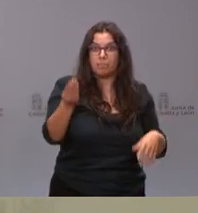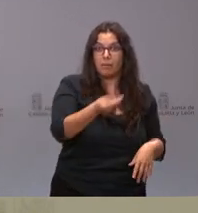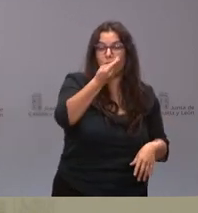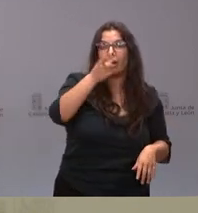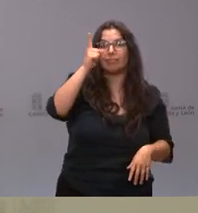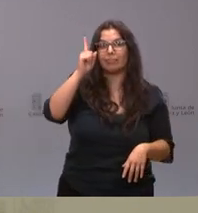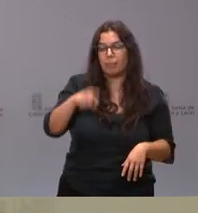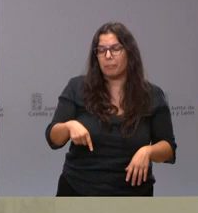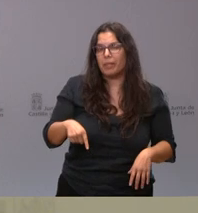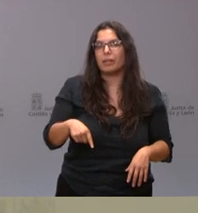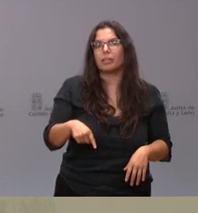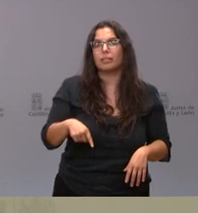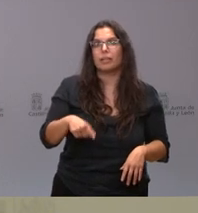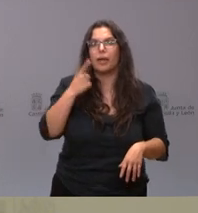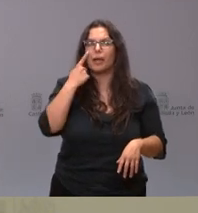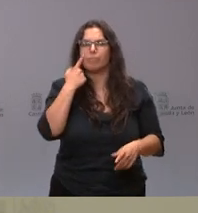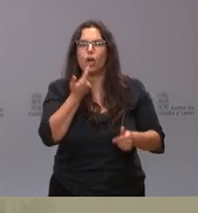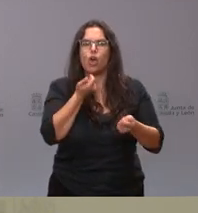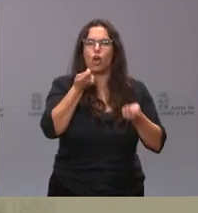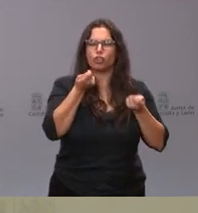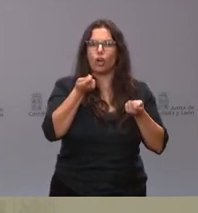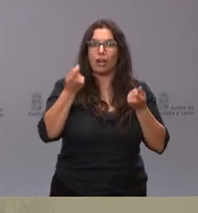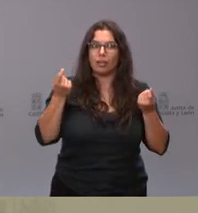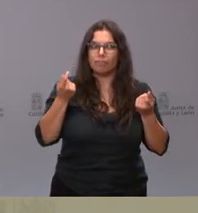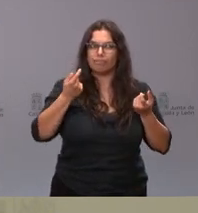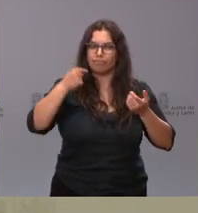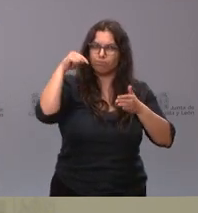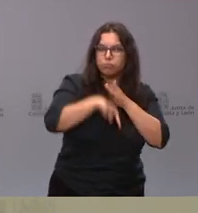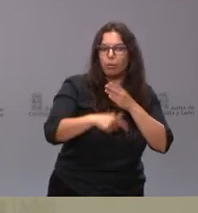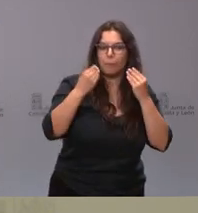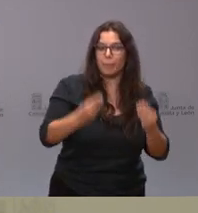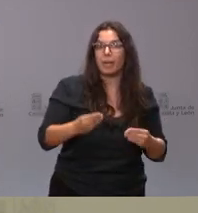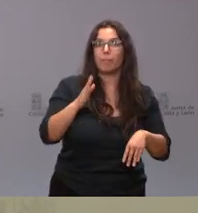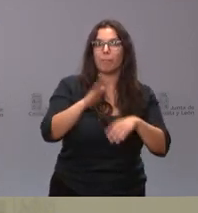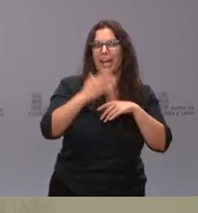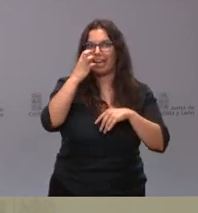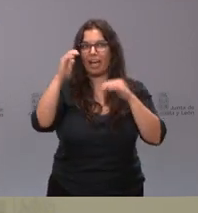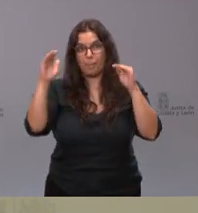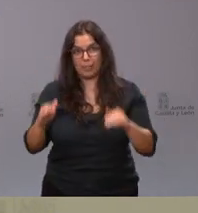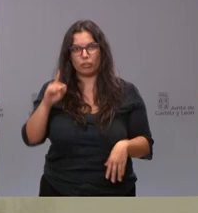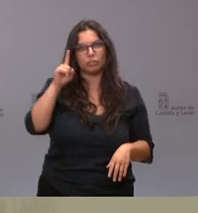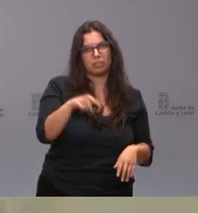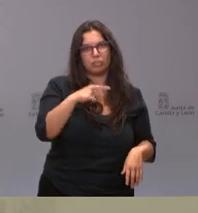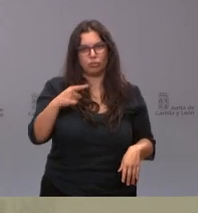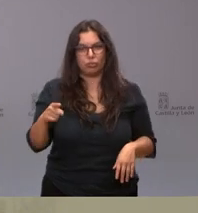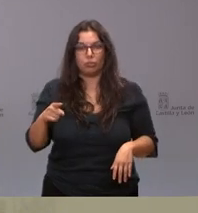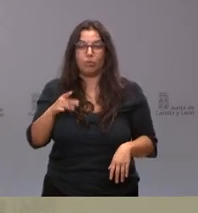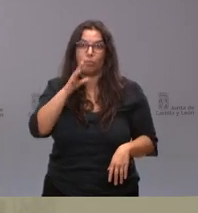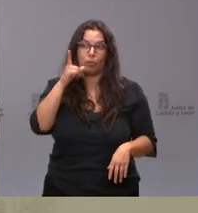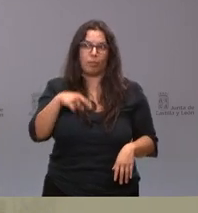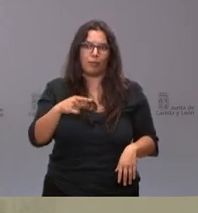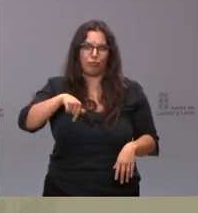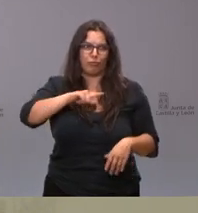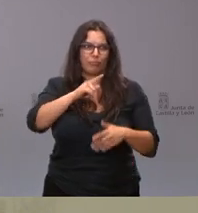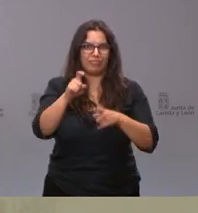mayor auditoría de cómo se realiza ese servicio para que se reduzca ese número de quejas, teniendo en cuenta también la comunidad que somos,